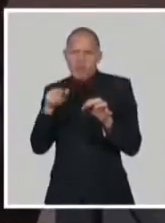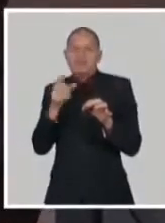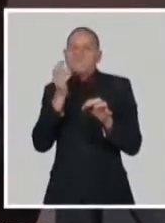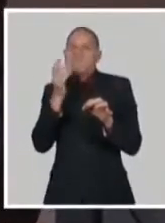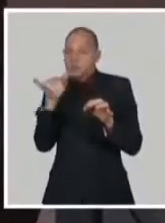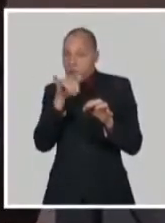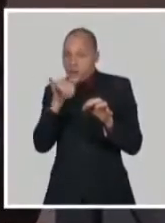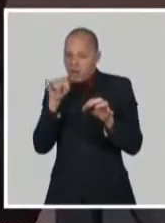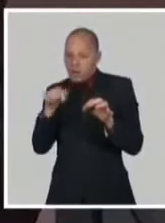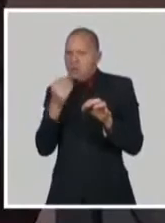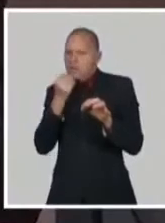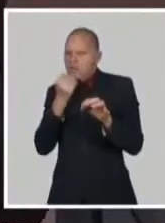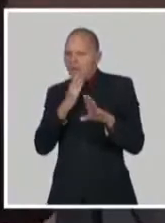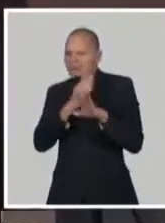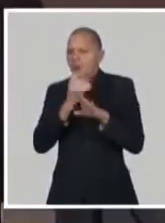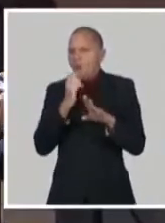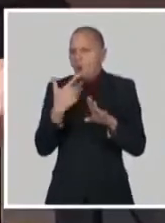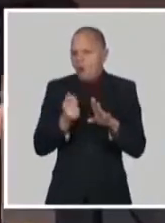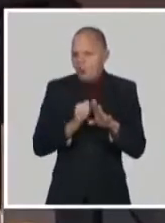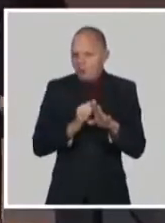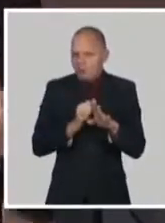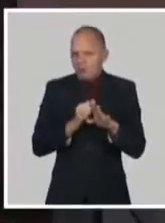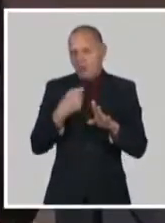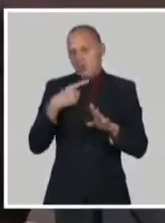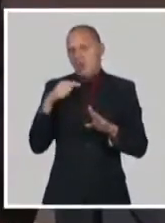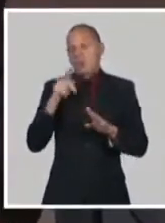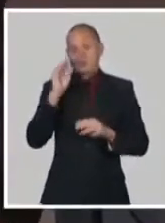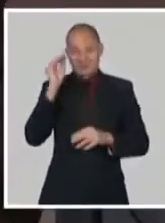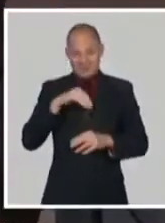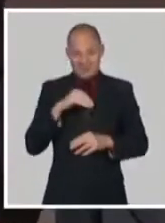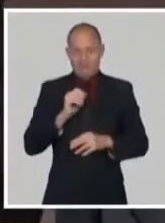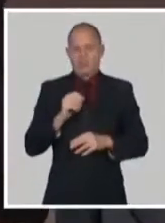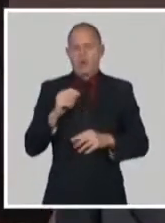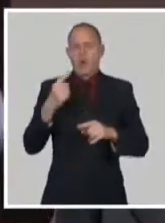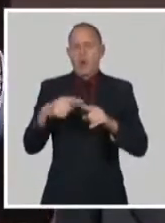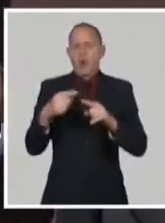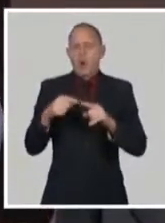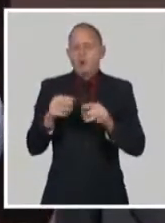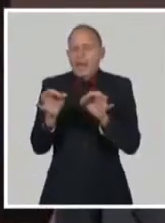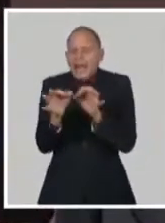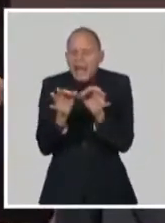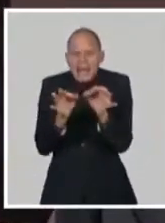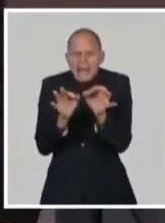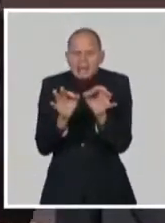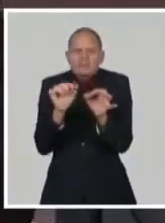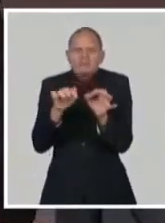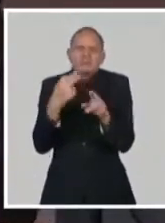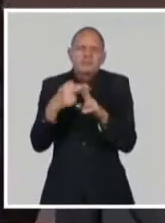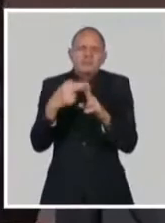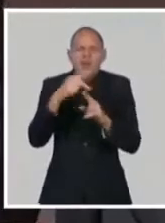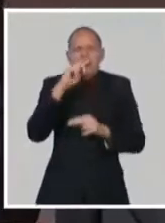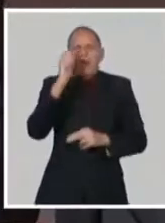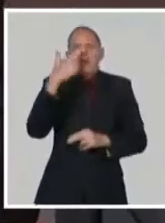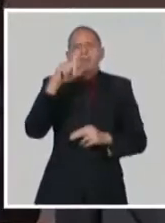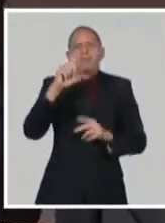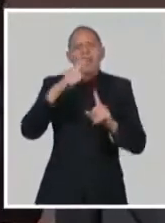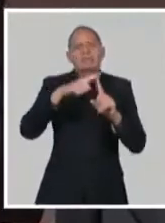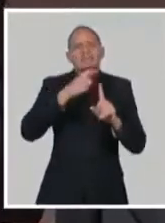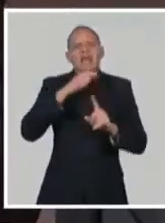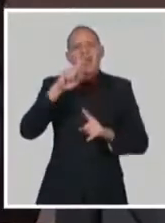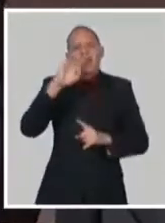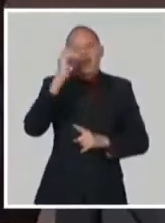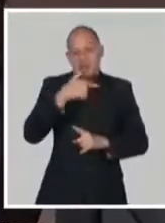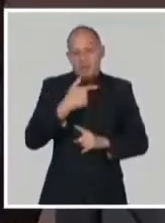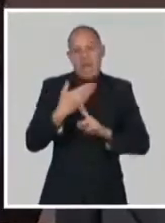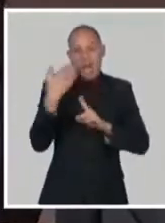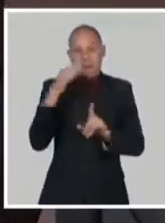en células de organismos superiores. La de bacterias la descartamos. Los primeros niveles, las pruebas, los niveles de inmunogenicidad no eran